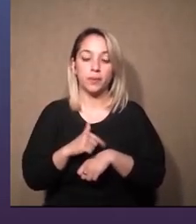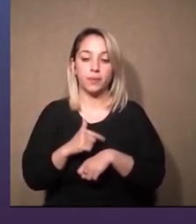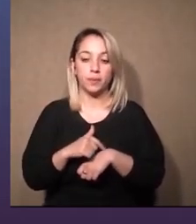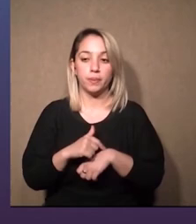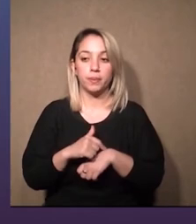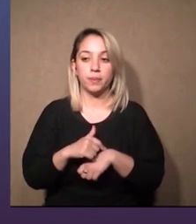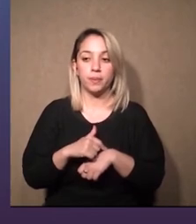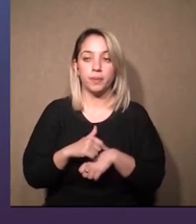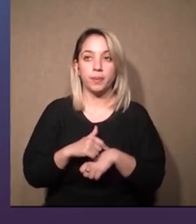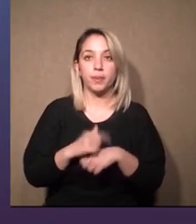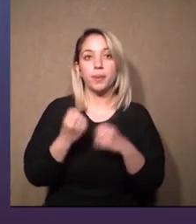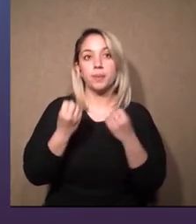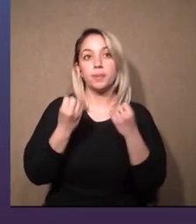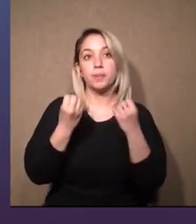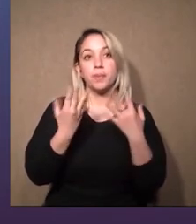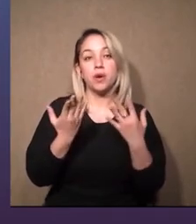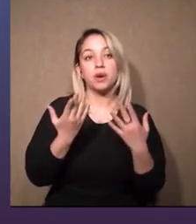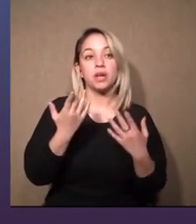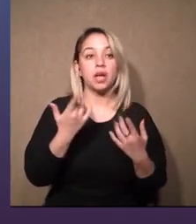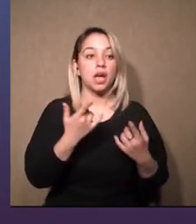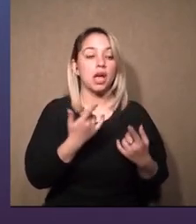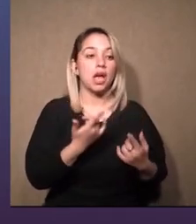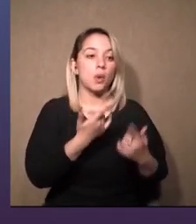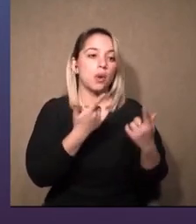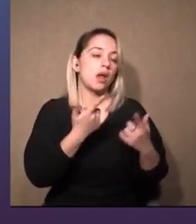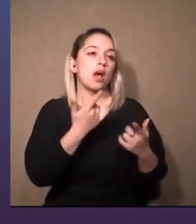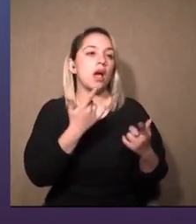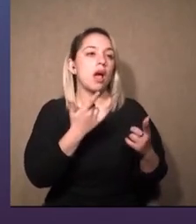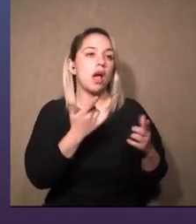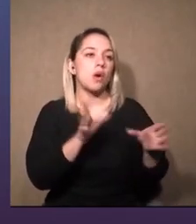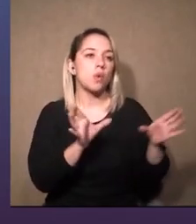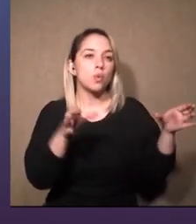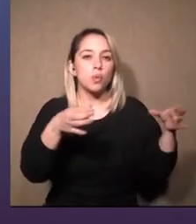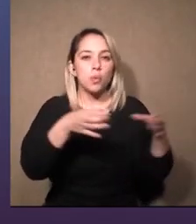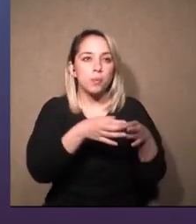en una producción darle